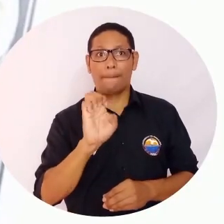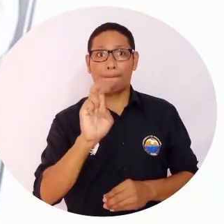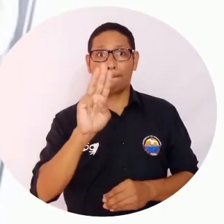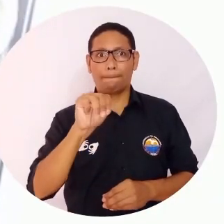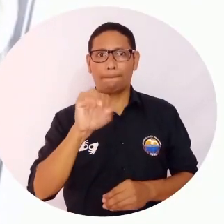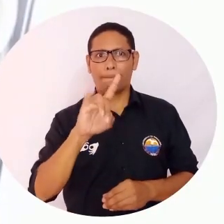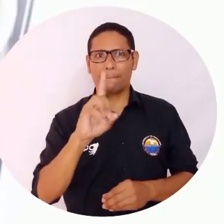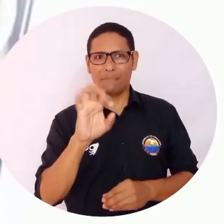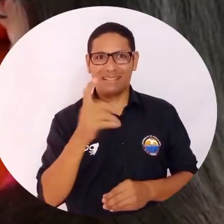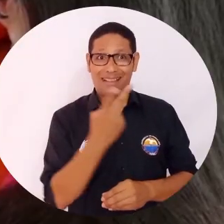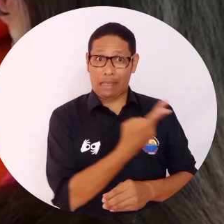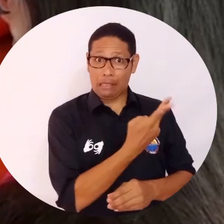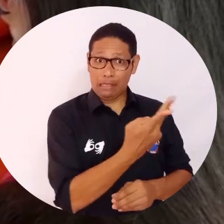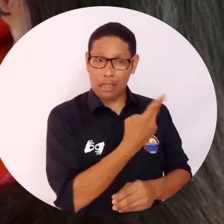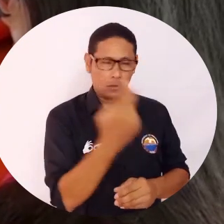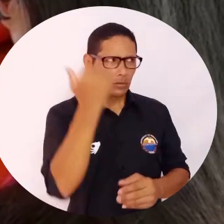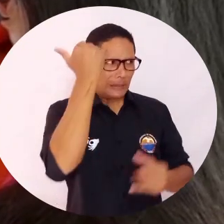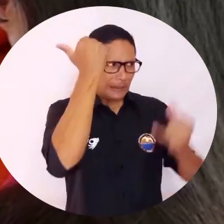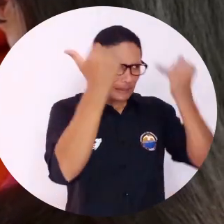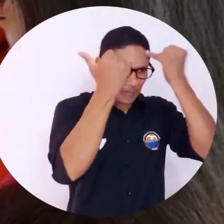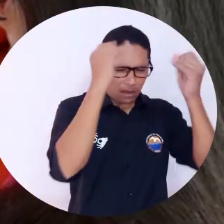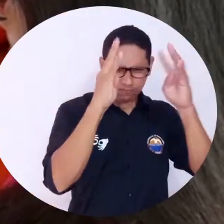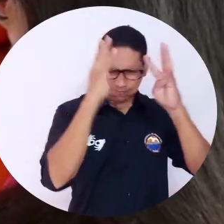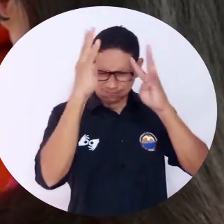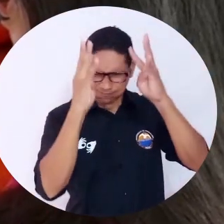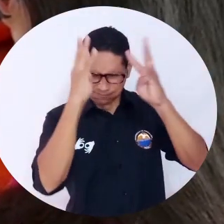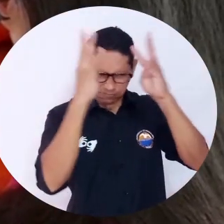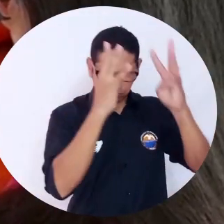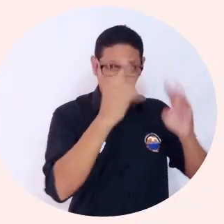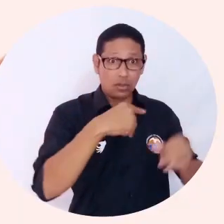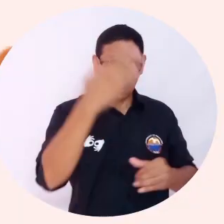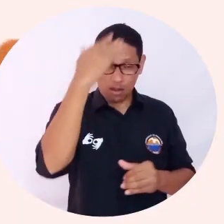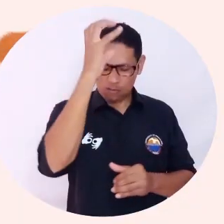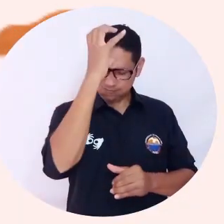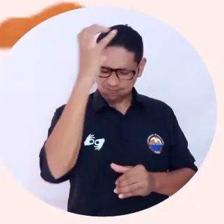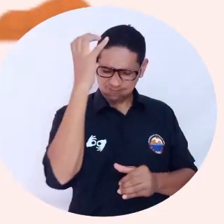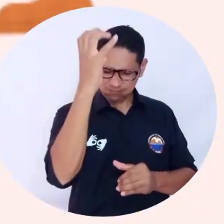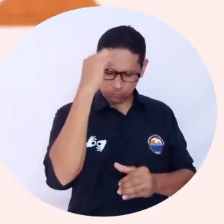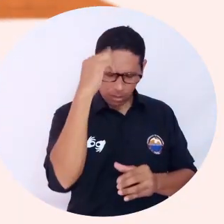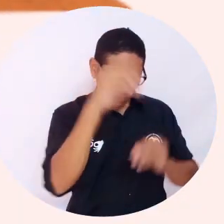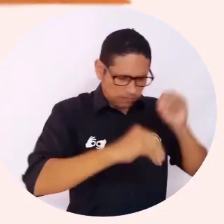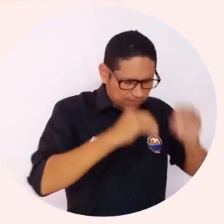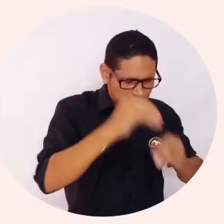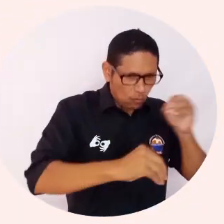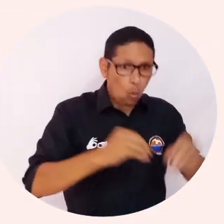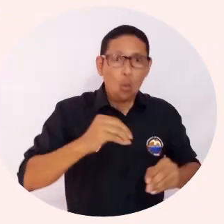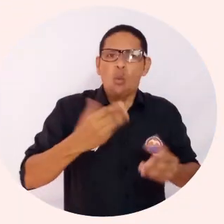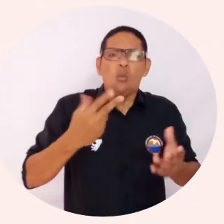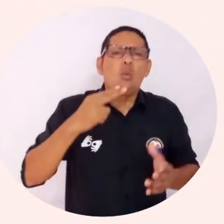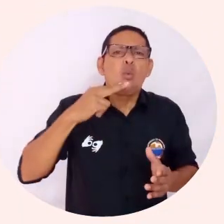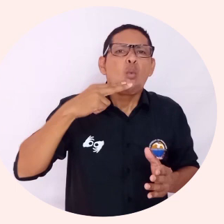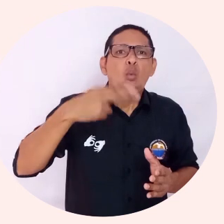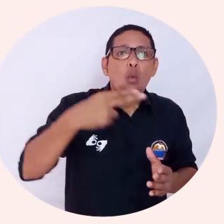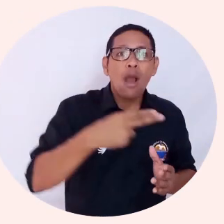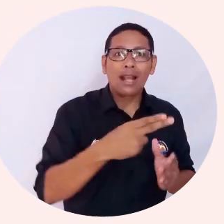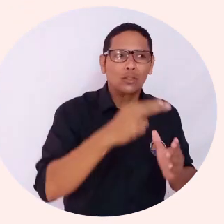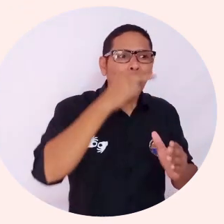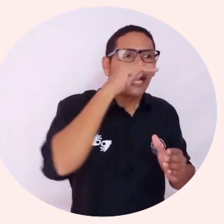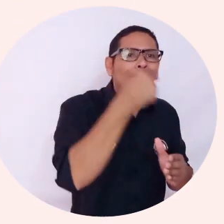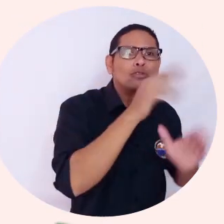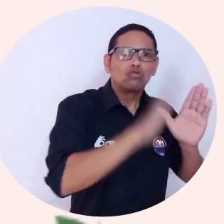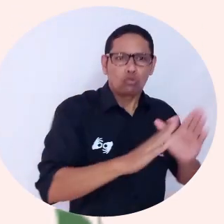agrónomas de la Alma Mater que exploraron toda su creatividad y conocimientos sobre su área de formación y crearon un cuento para niños